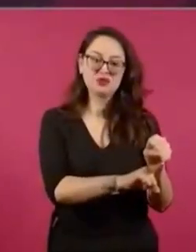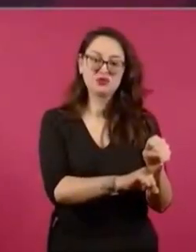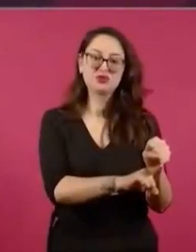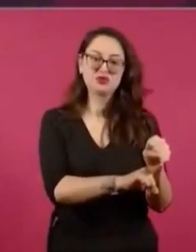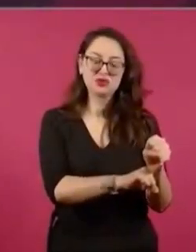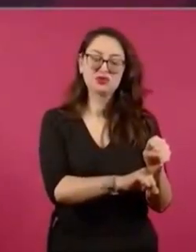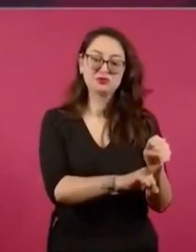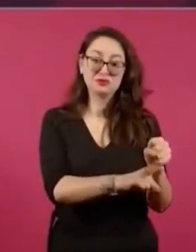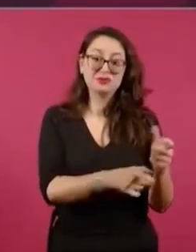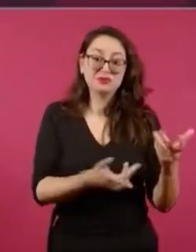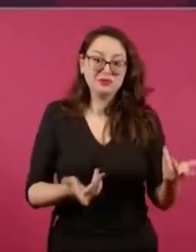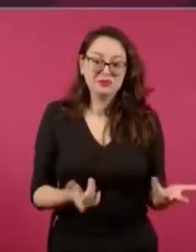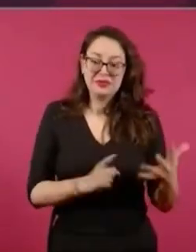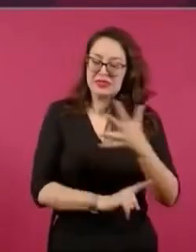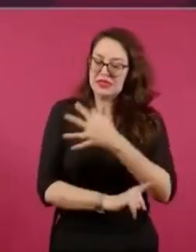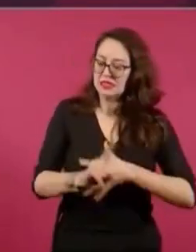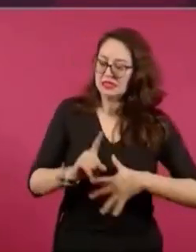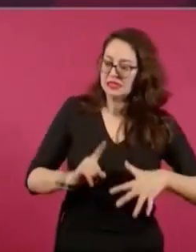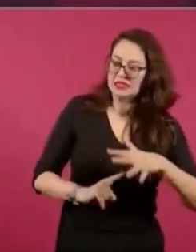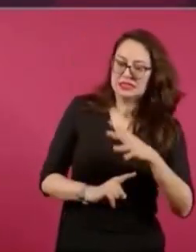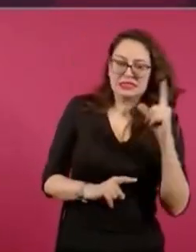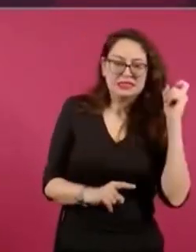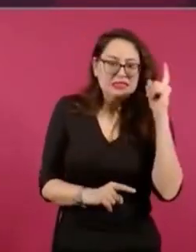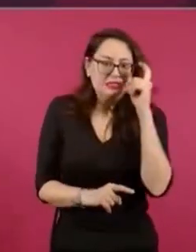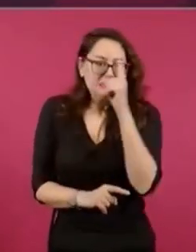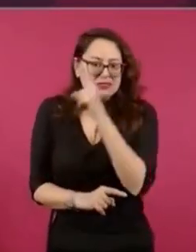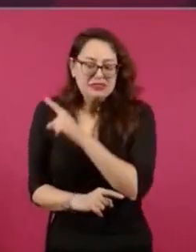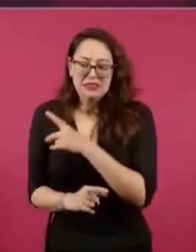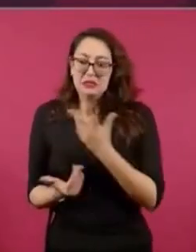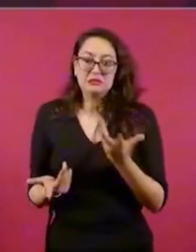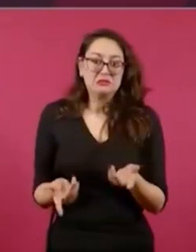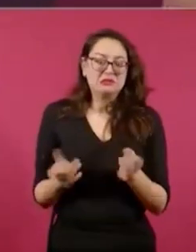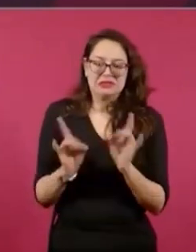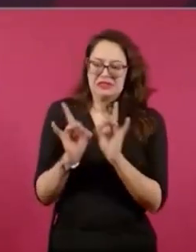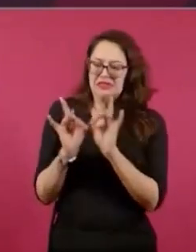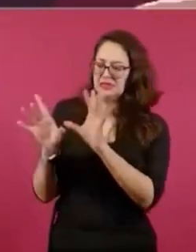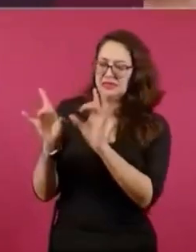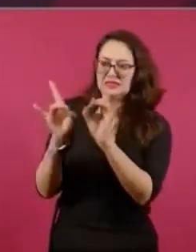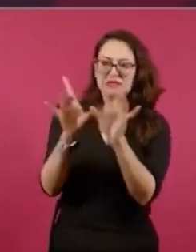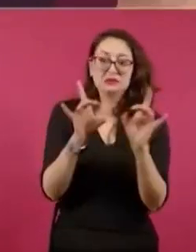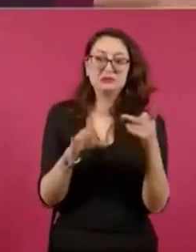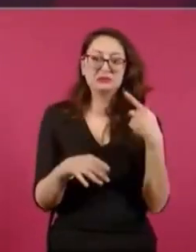en circunstancias difíciles y